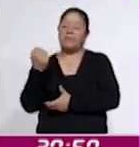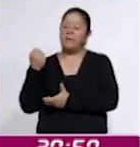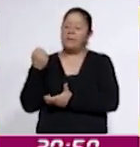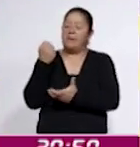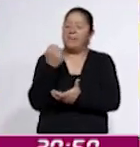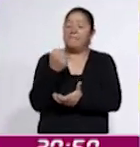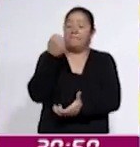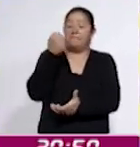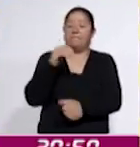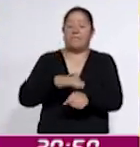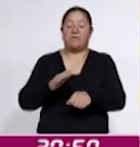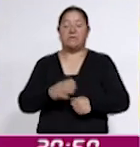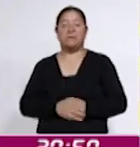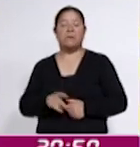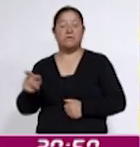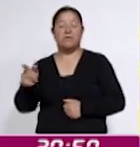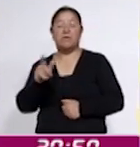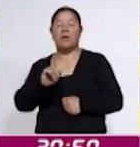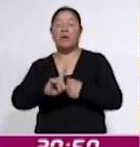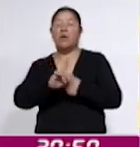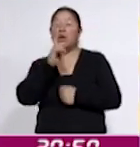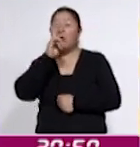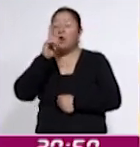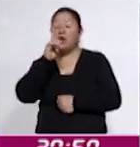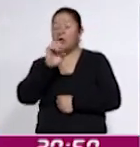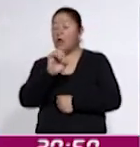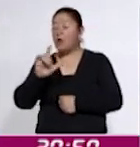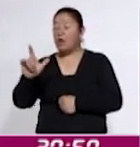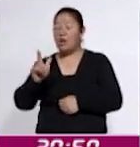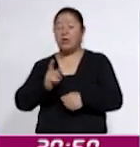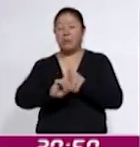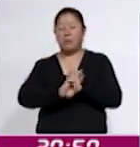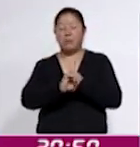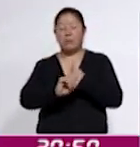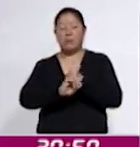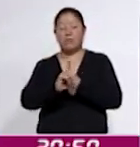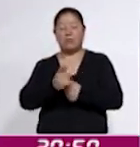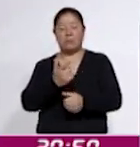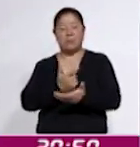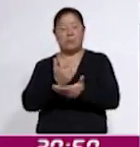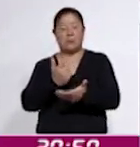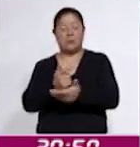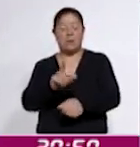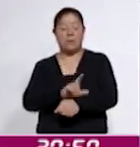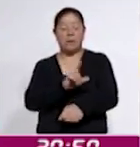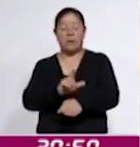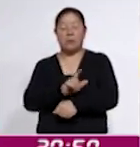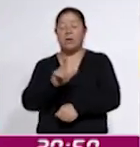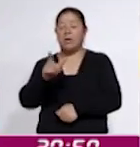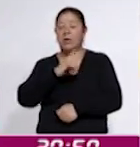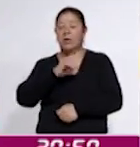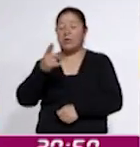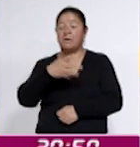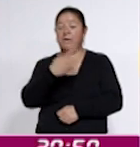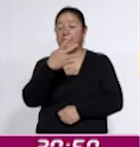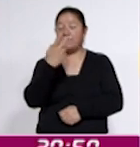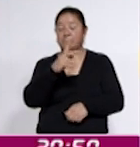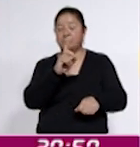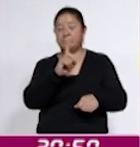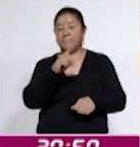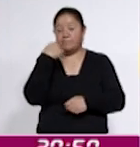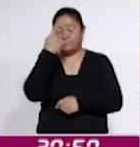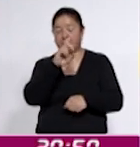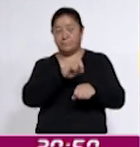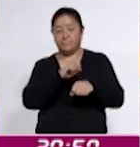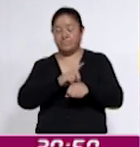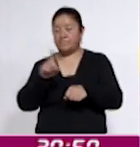La crisis energética que atraviesa Ecuador, con cortes de electricidad que alcanzaron hasta 14 horas al día, ha disparado la demanda